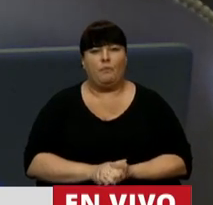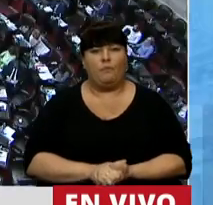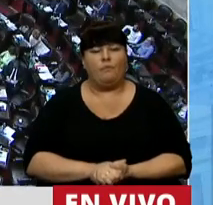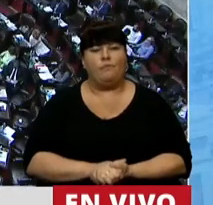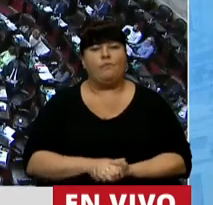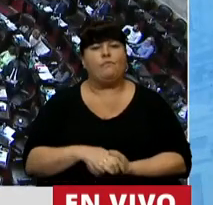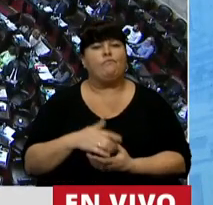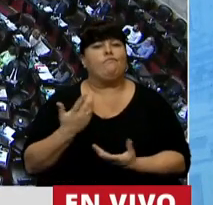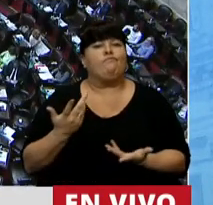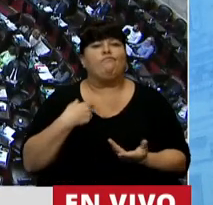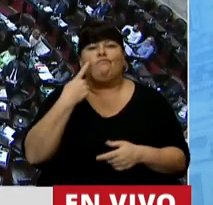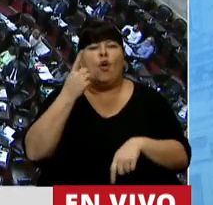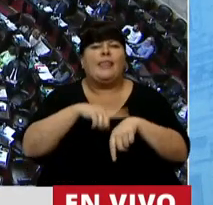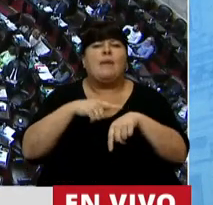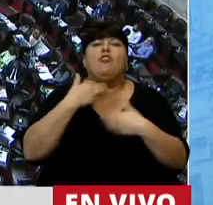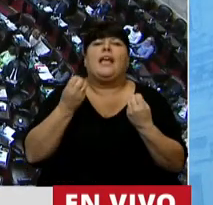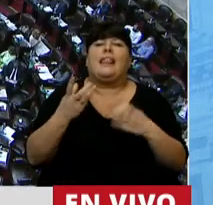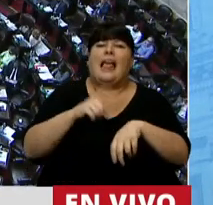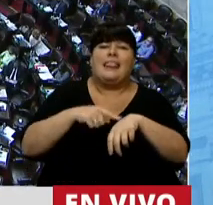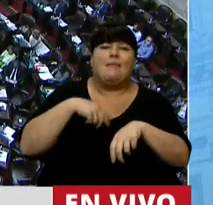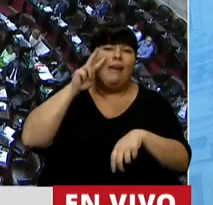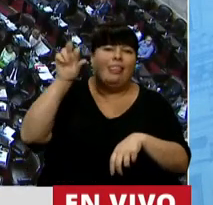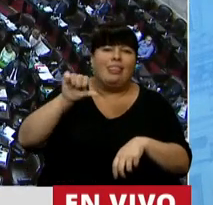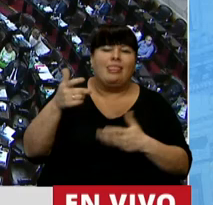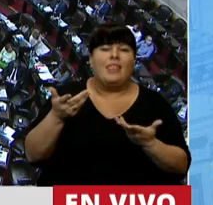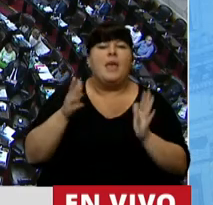No puedo ver el tiempo, no sé cómo estoy,